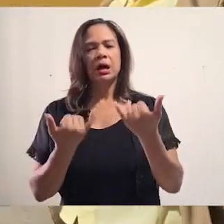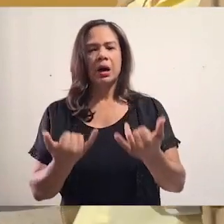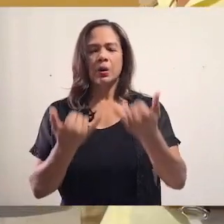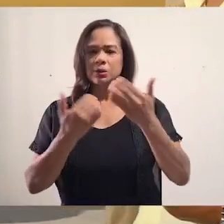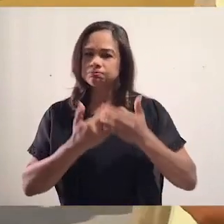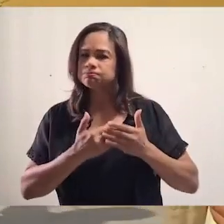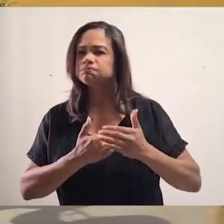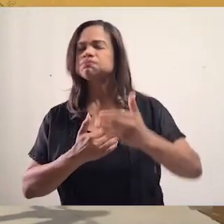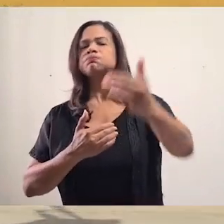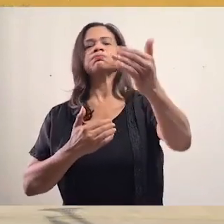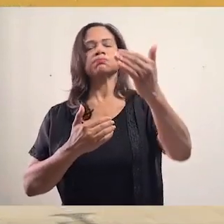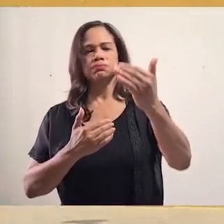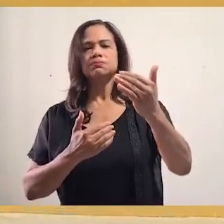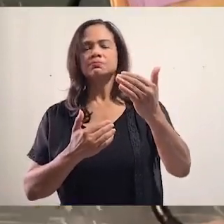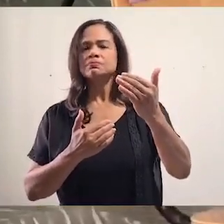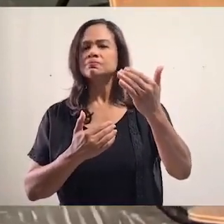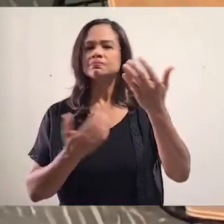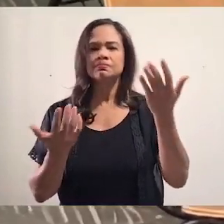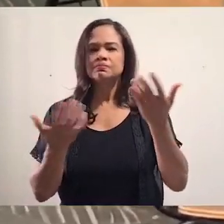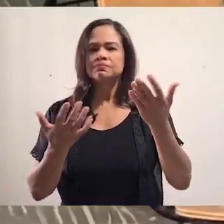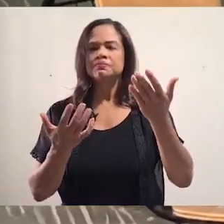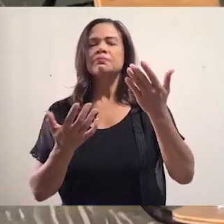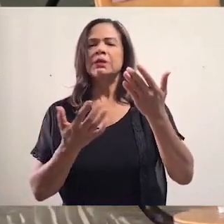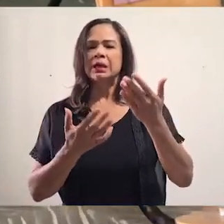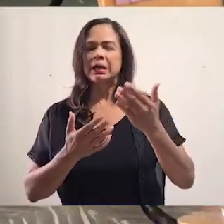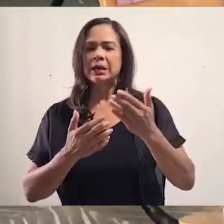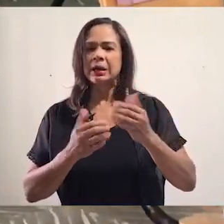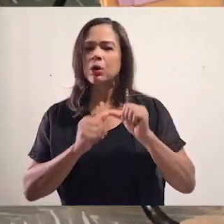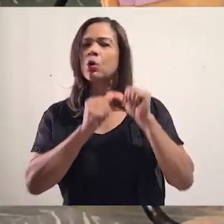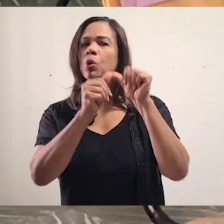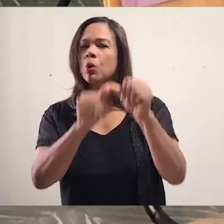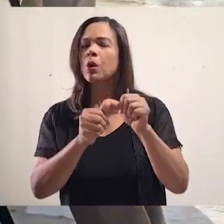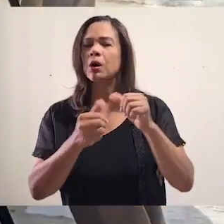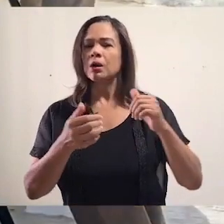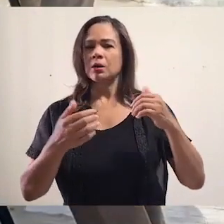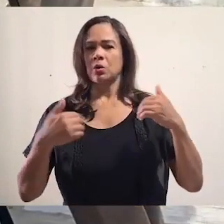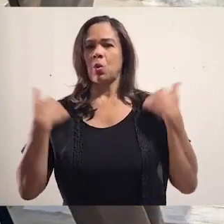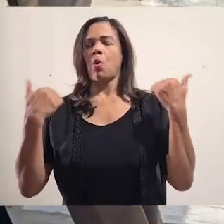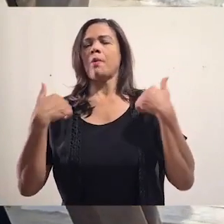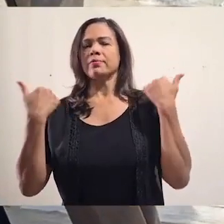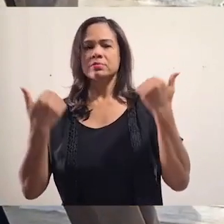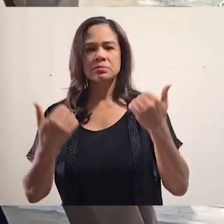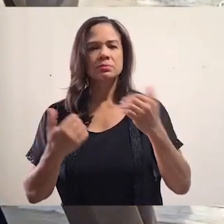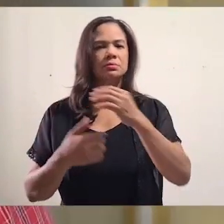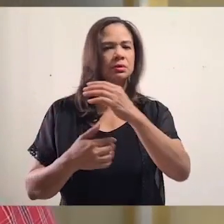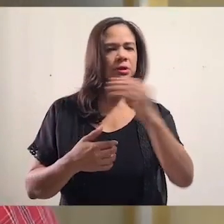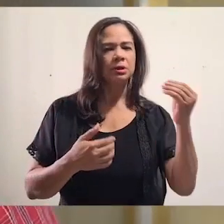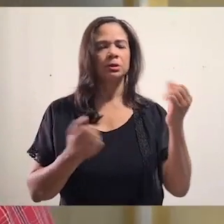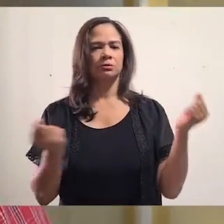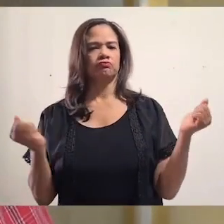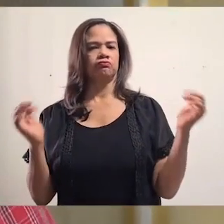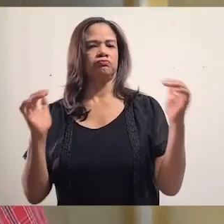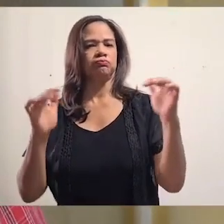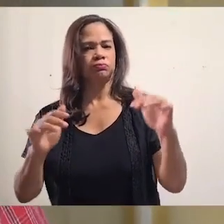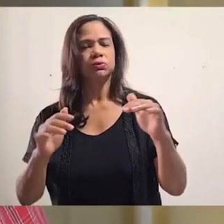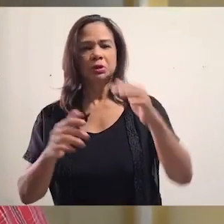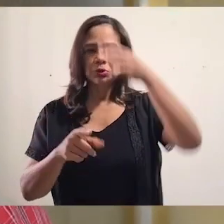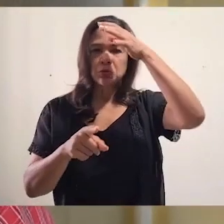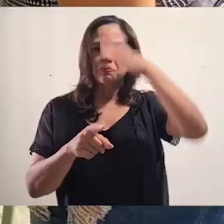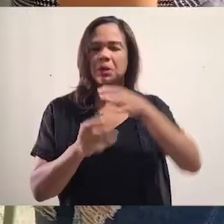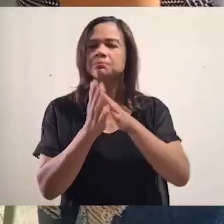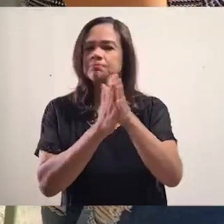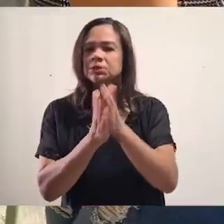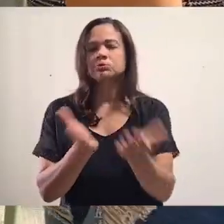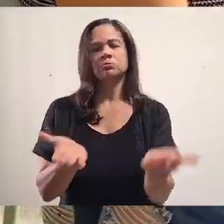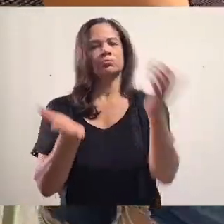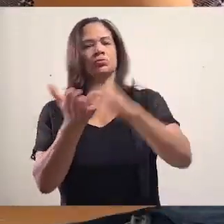luz al final del camino que encamina a los jóvenes a volver a las aulas, a que los